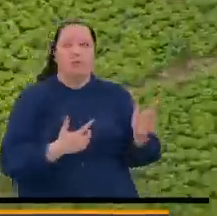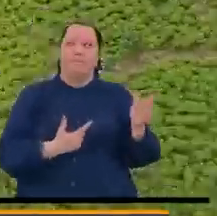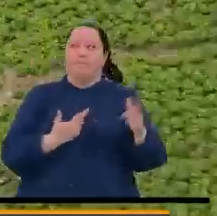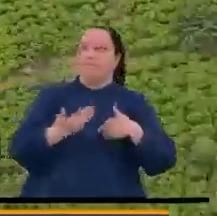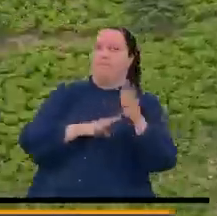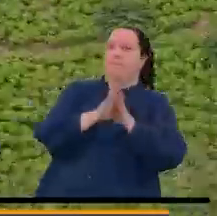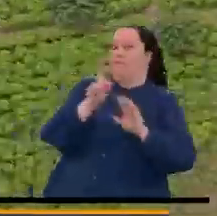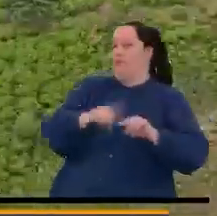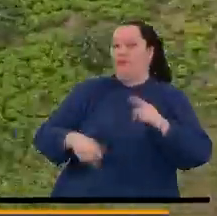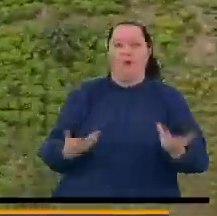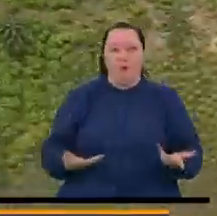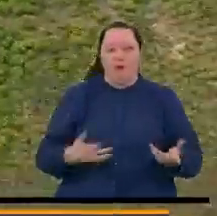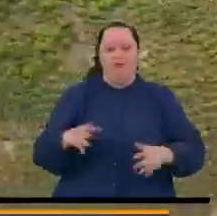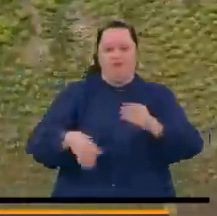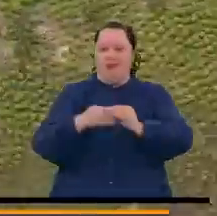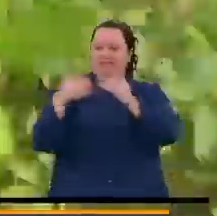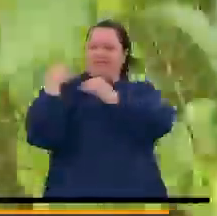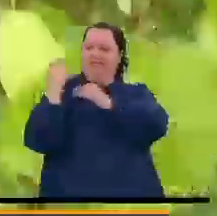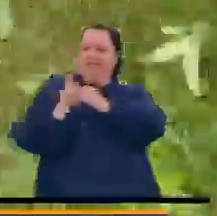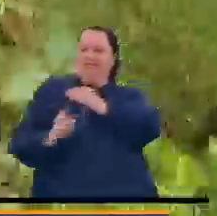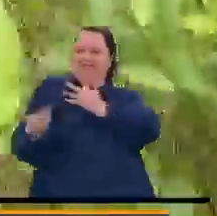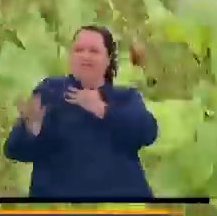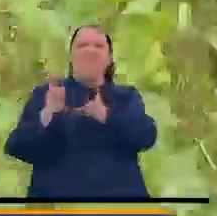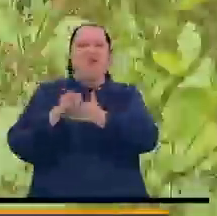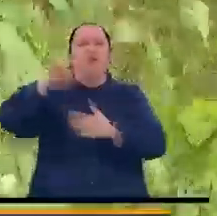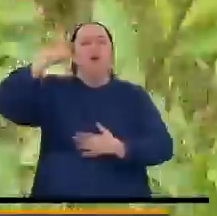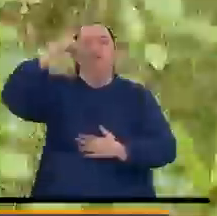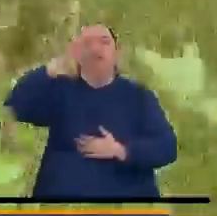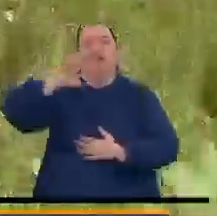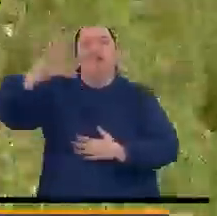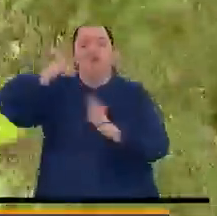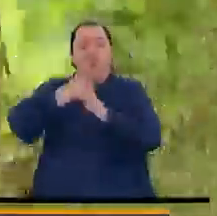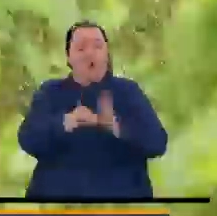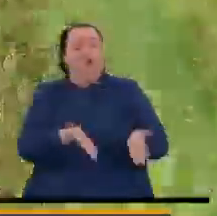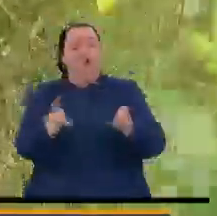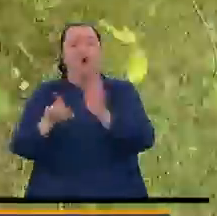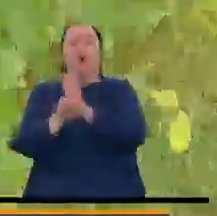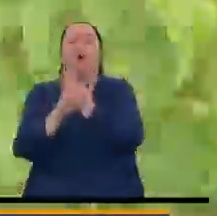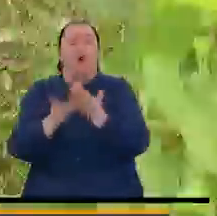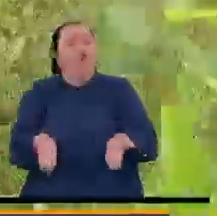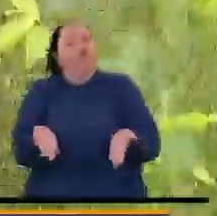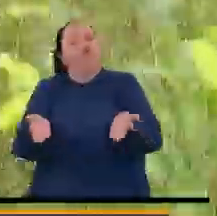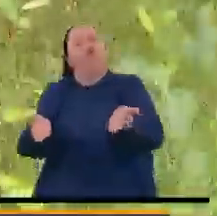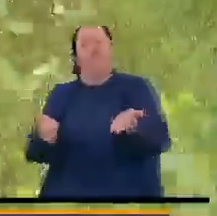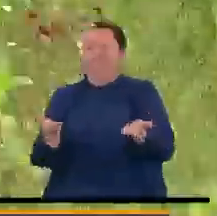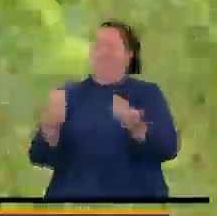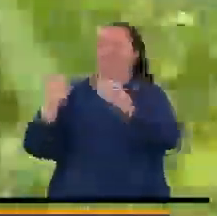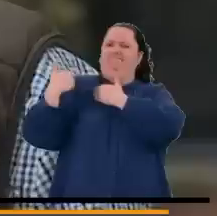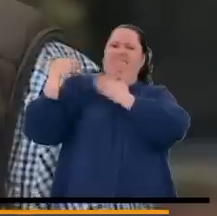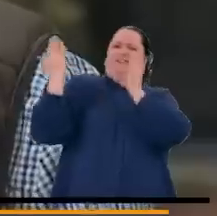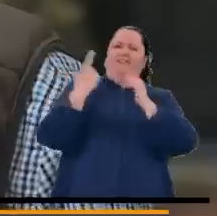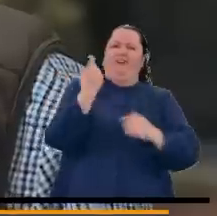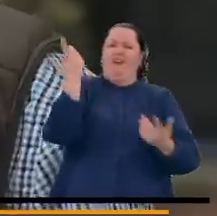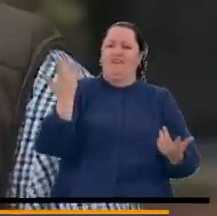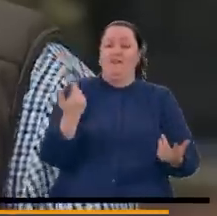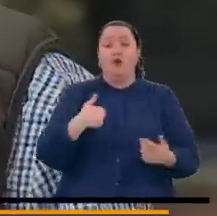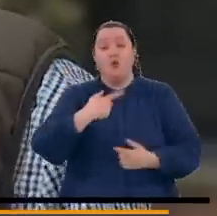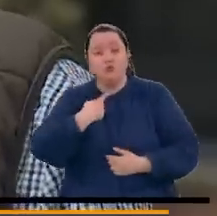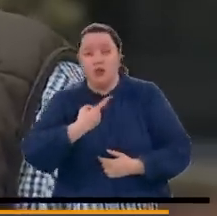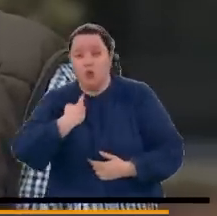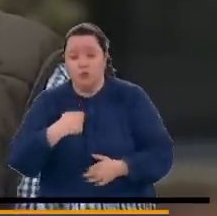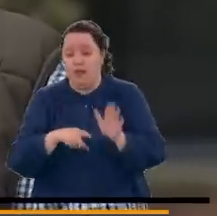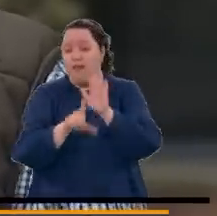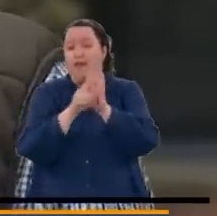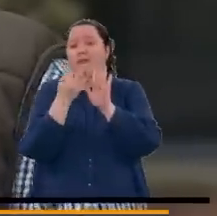Además agrega que es irresponsable por parte del gobierno nacional permitir cultivos ilícitos en el país. Nos gusta o no nos gusta la ley. La ley